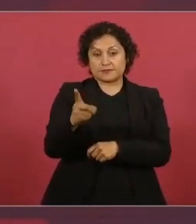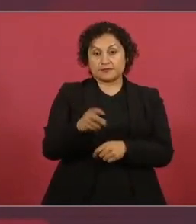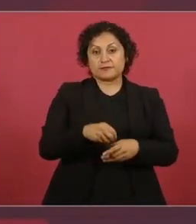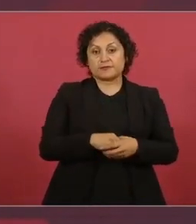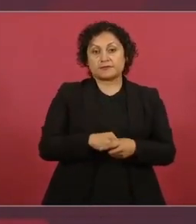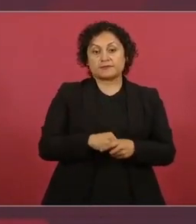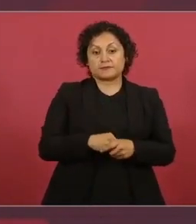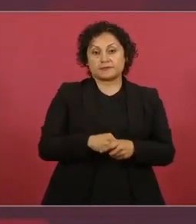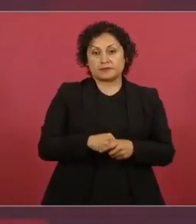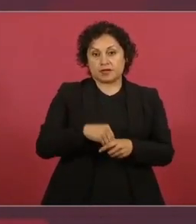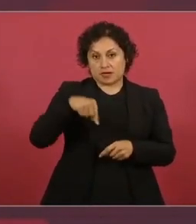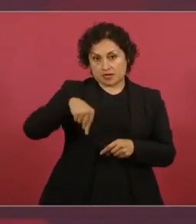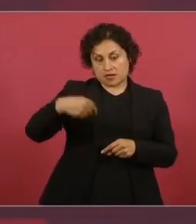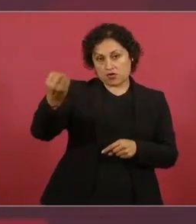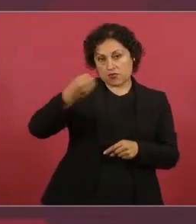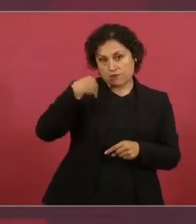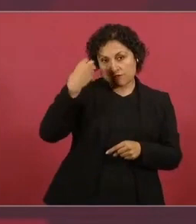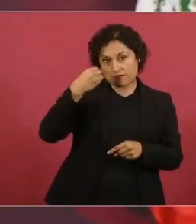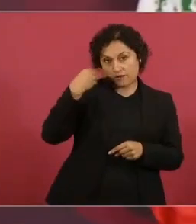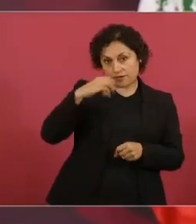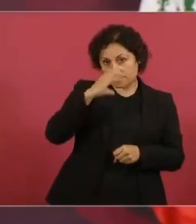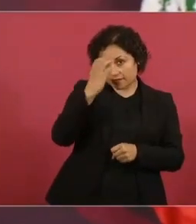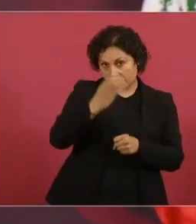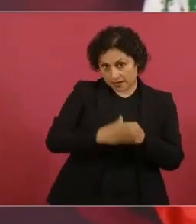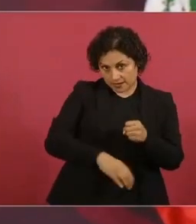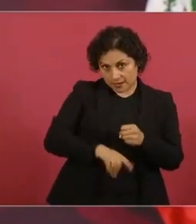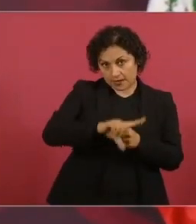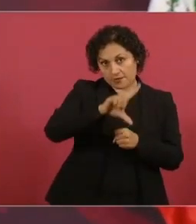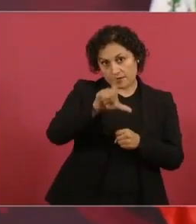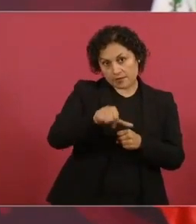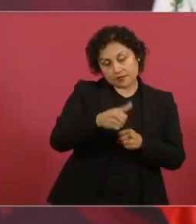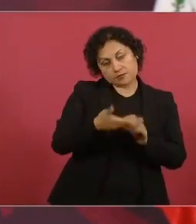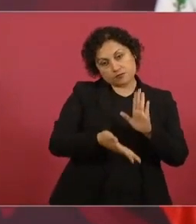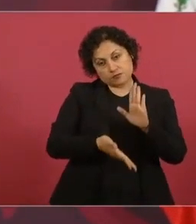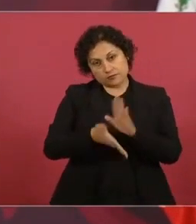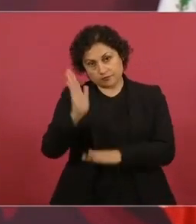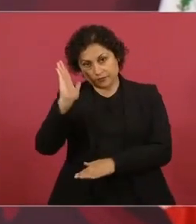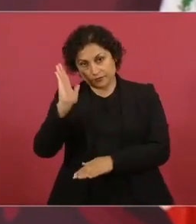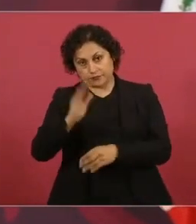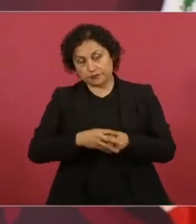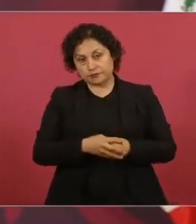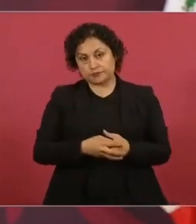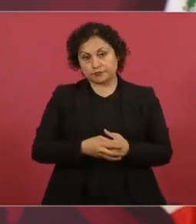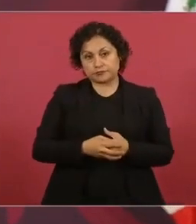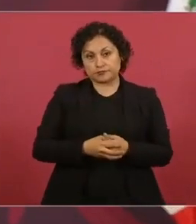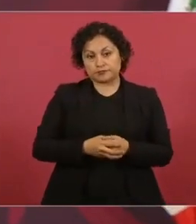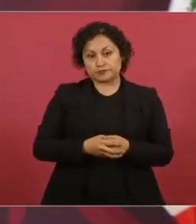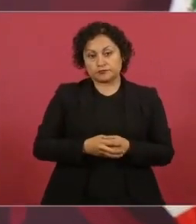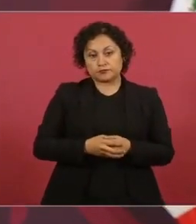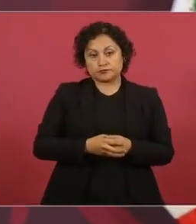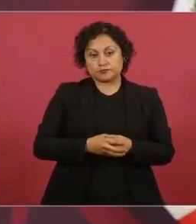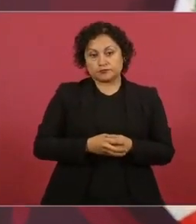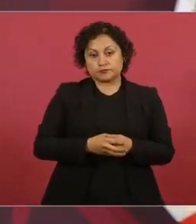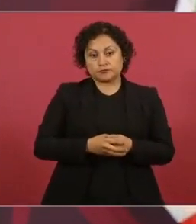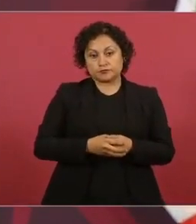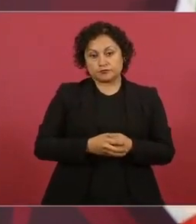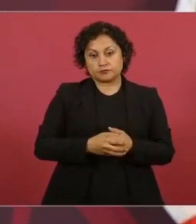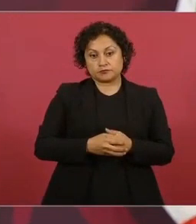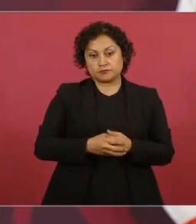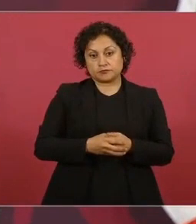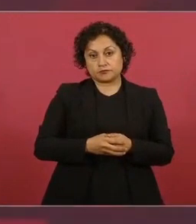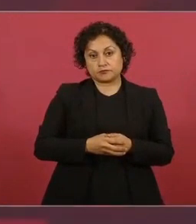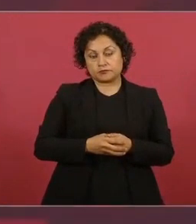mañanera nos vamos para la